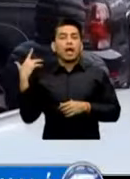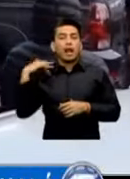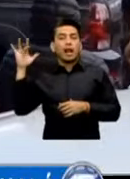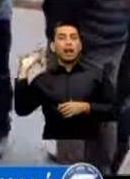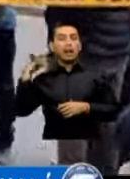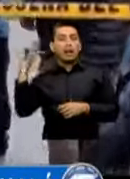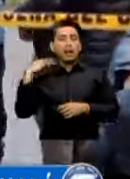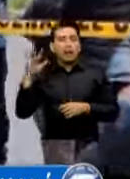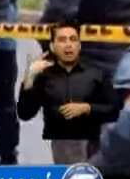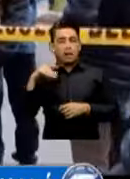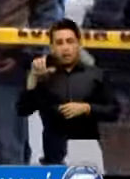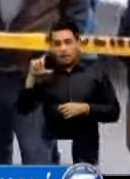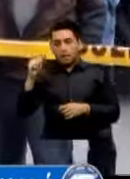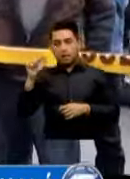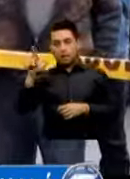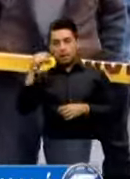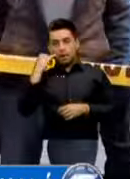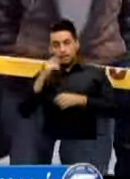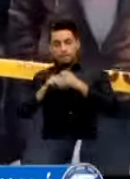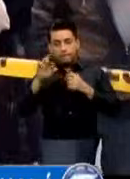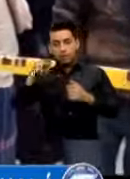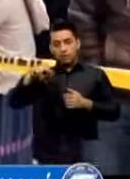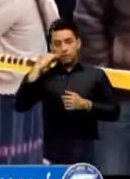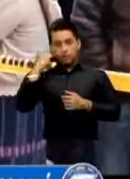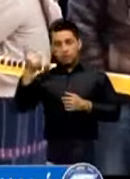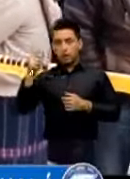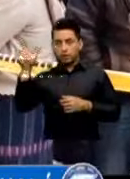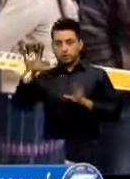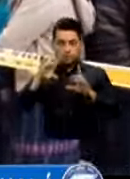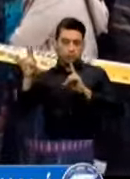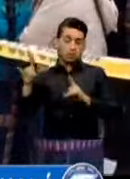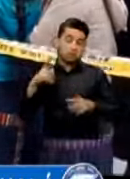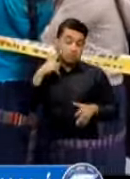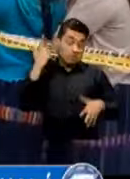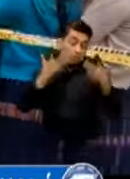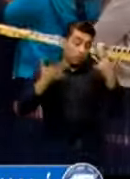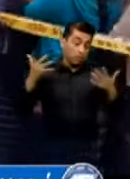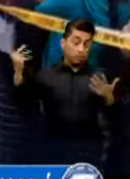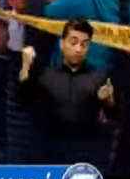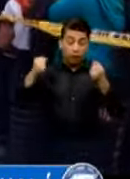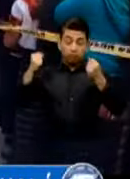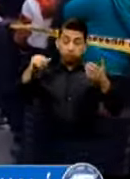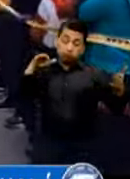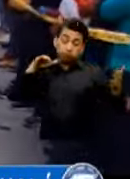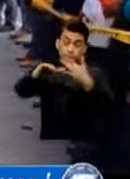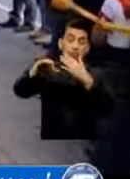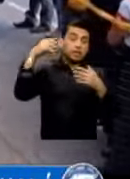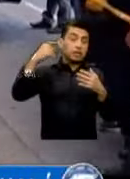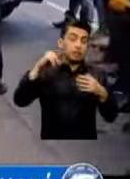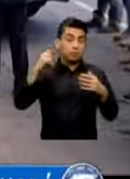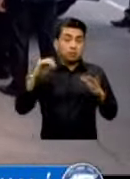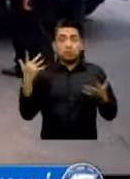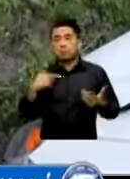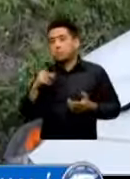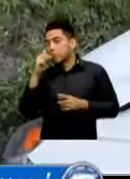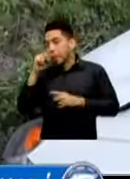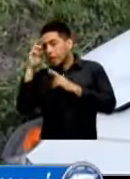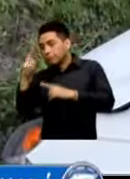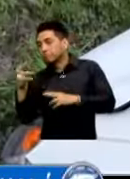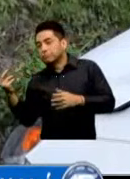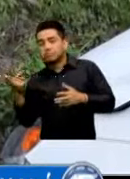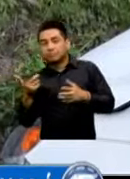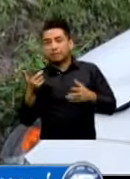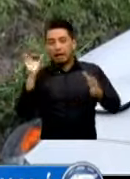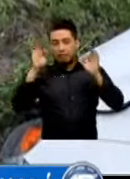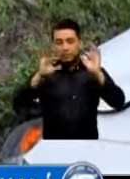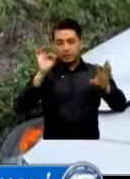Excesiva Velocidad Porque A veces Uno No Respeta Su Precaución Sobre La Ruta Interamericana Aquí Parte De Navalá